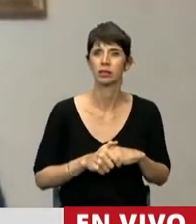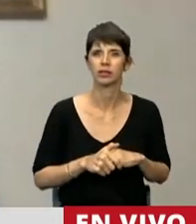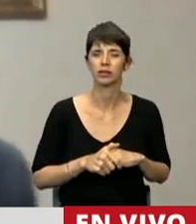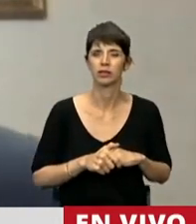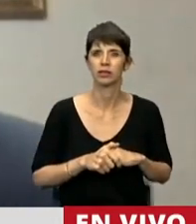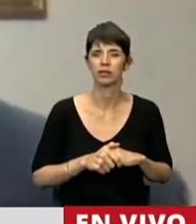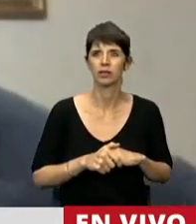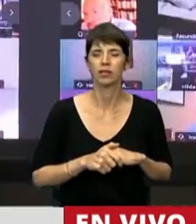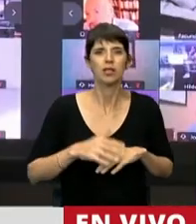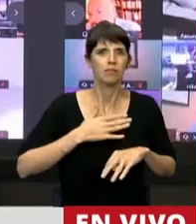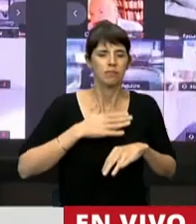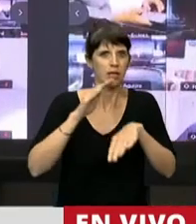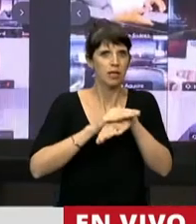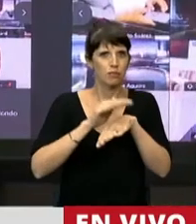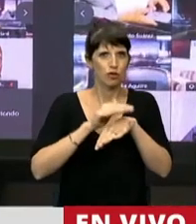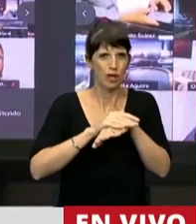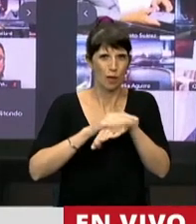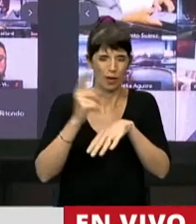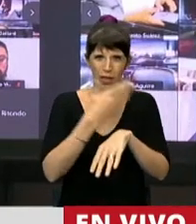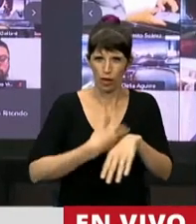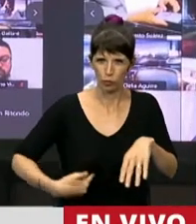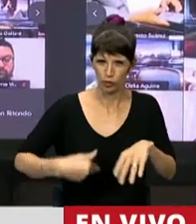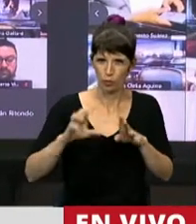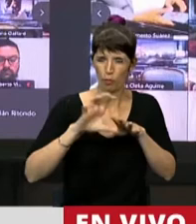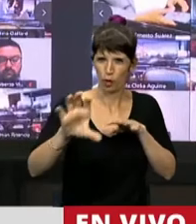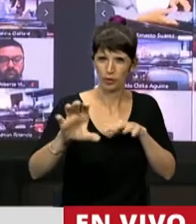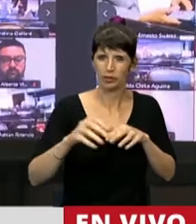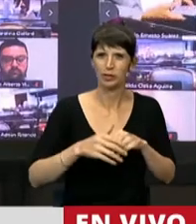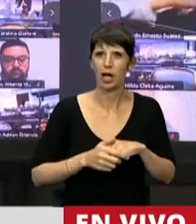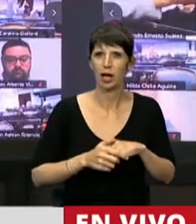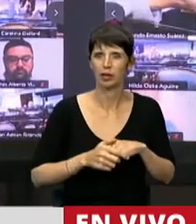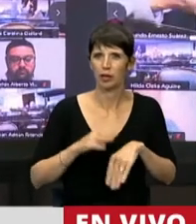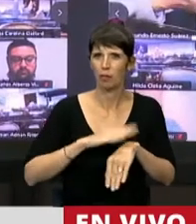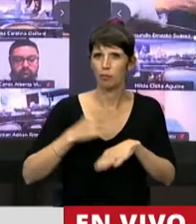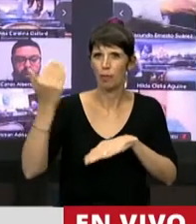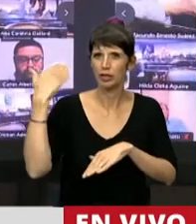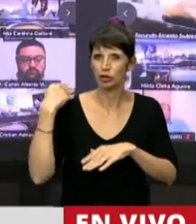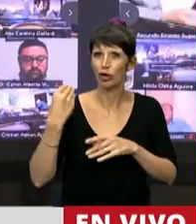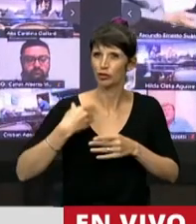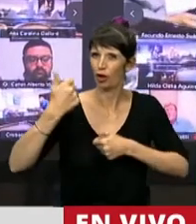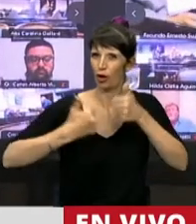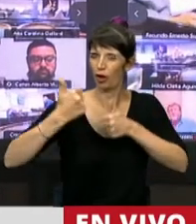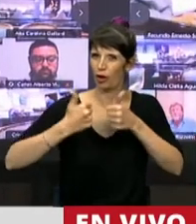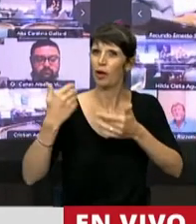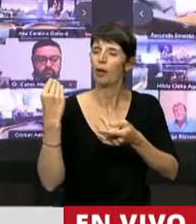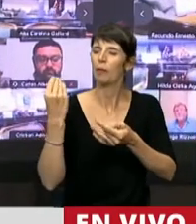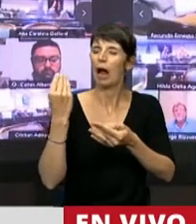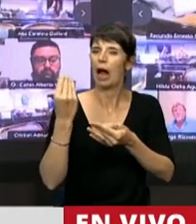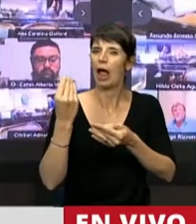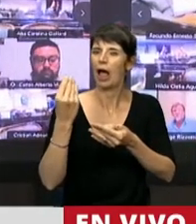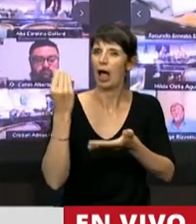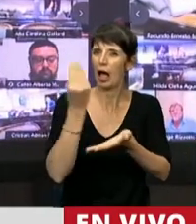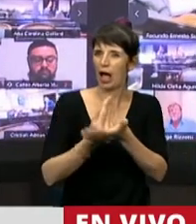a cargo del Ejecutivo de la provincia cuando el entonces candidato al presidente Alberto Fernández